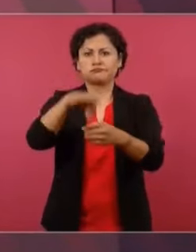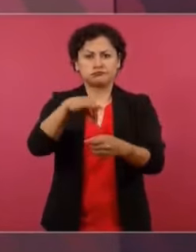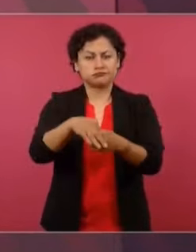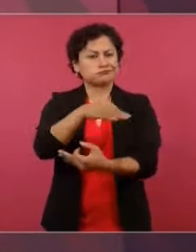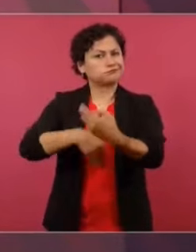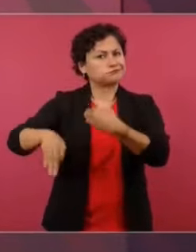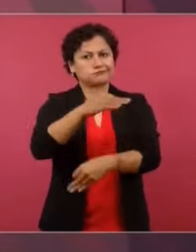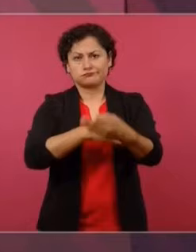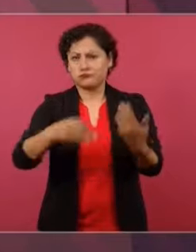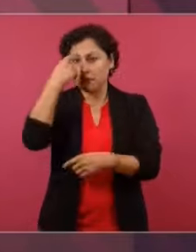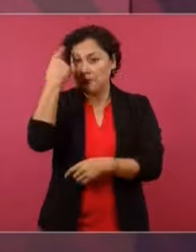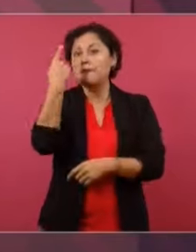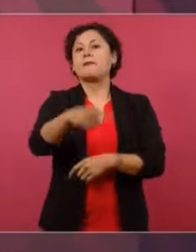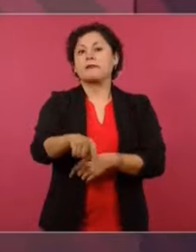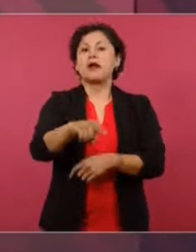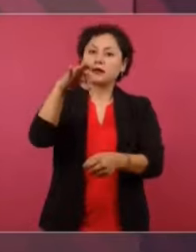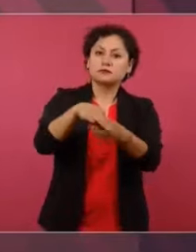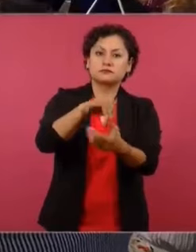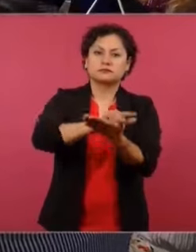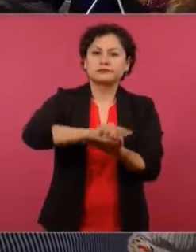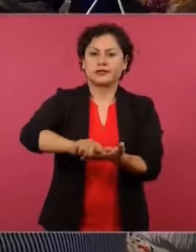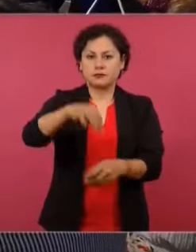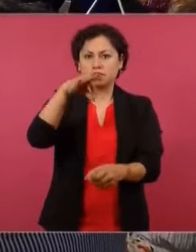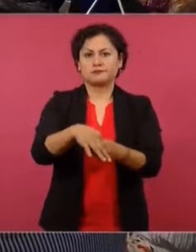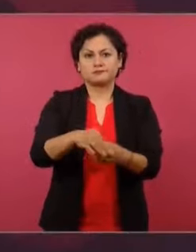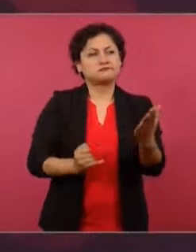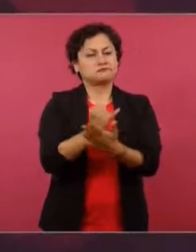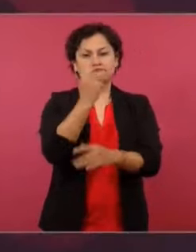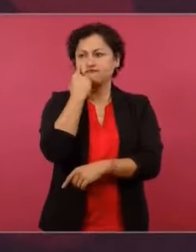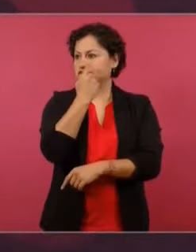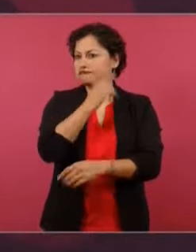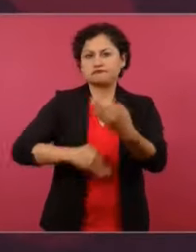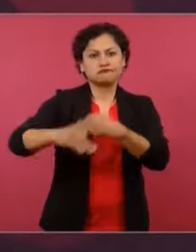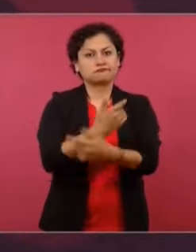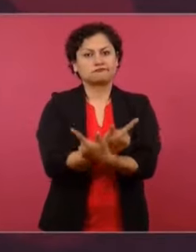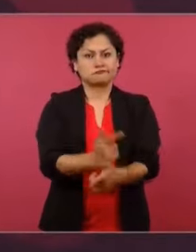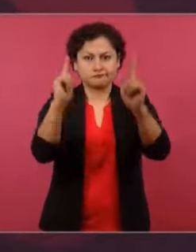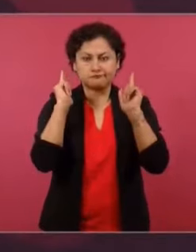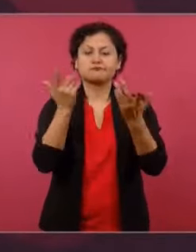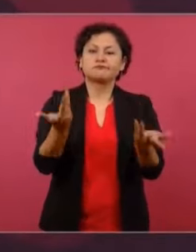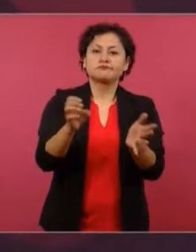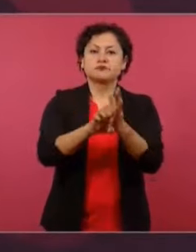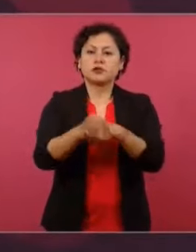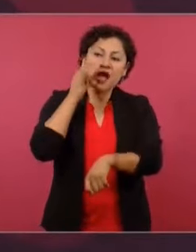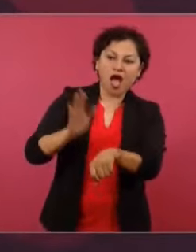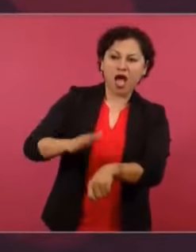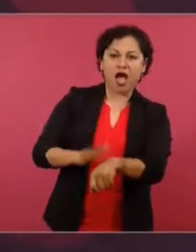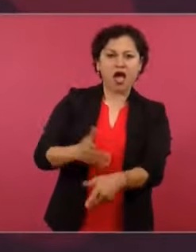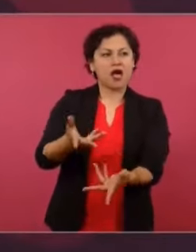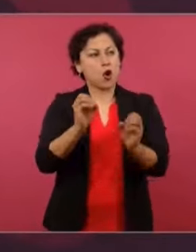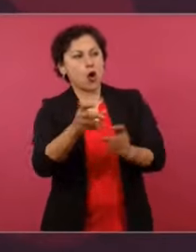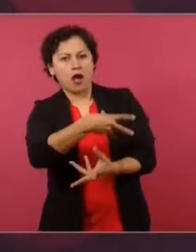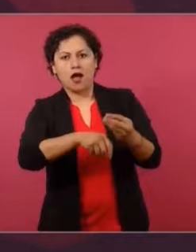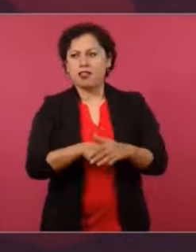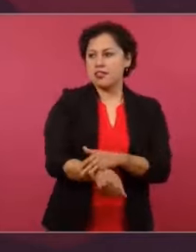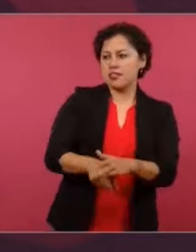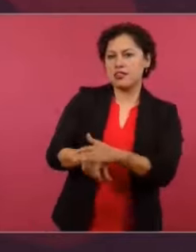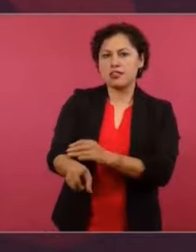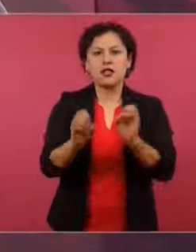garanticemos elecciones limpias y libres, que las amenazas y la compra del voto y